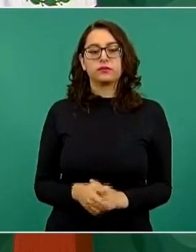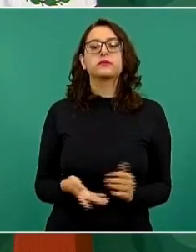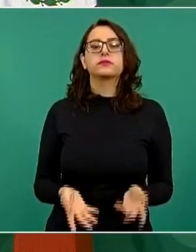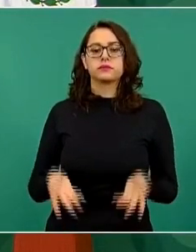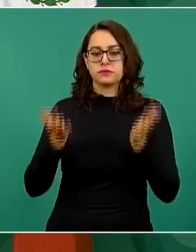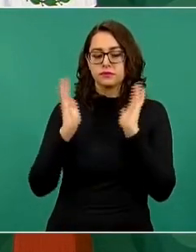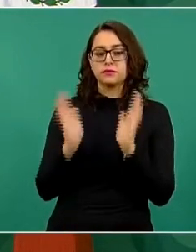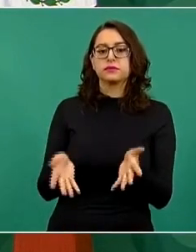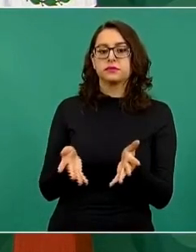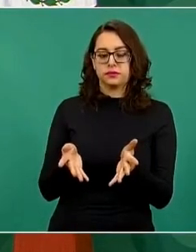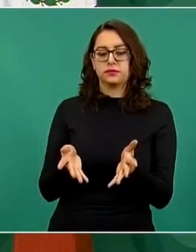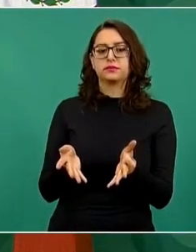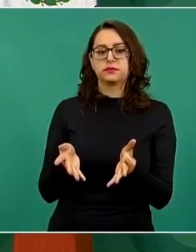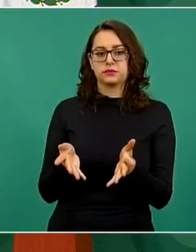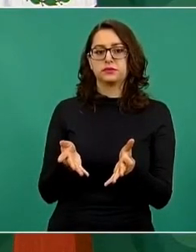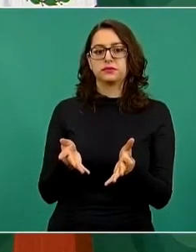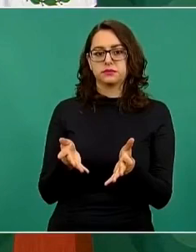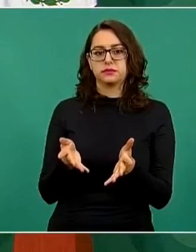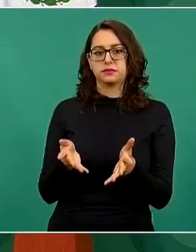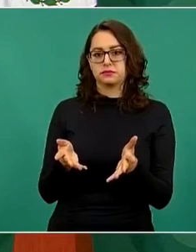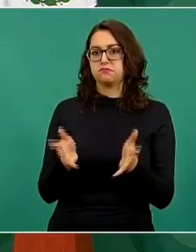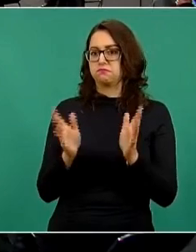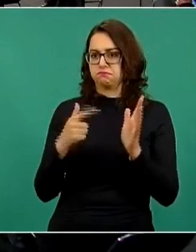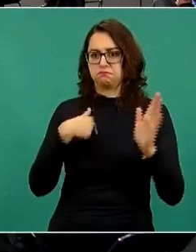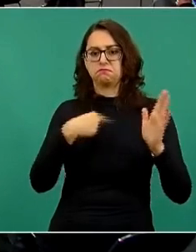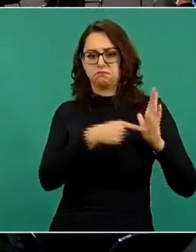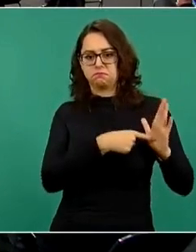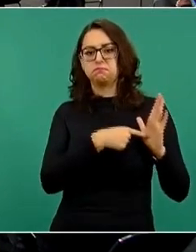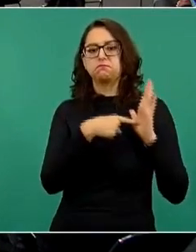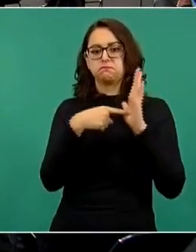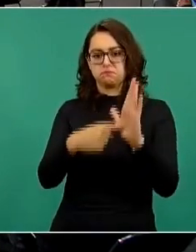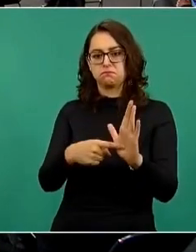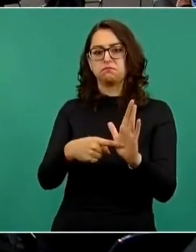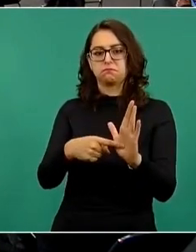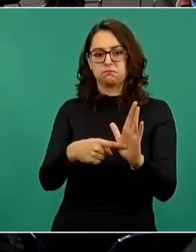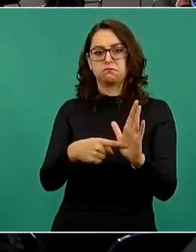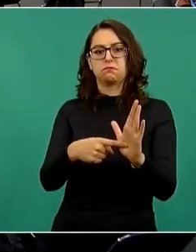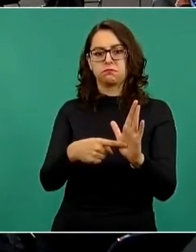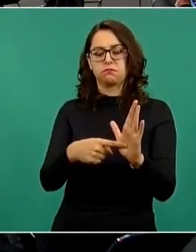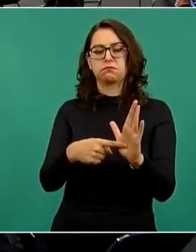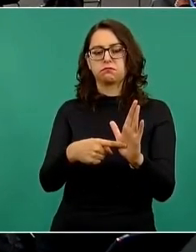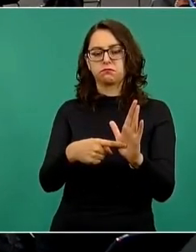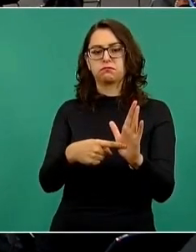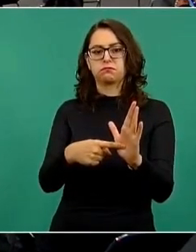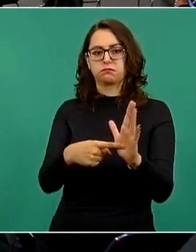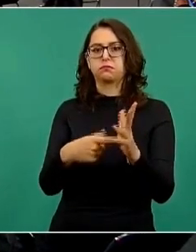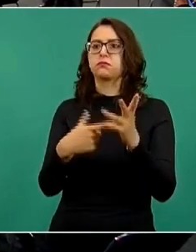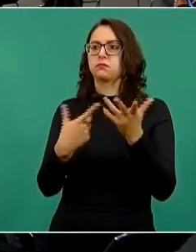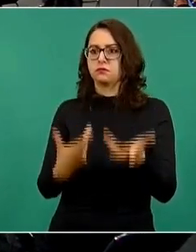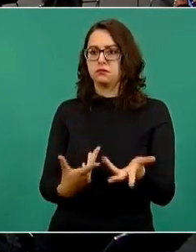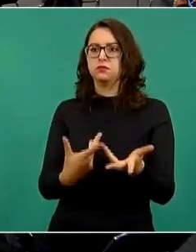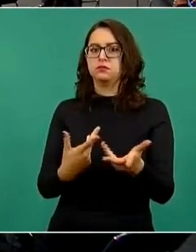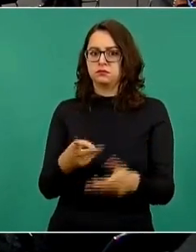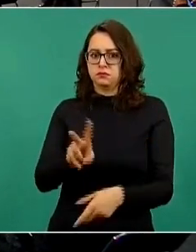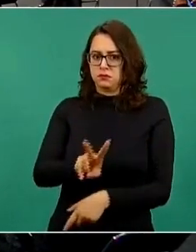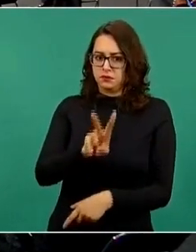ya manifesté que vamos a modernizar